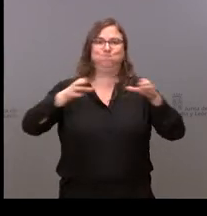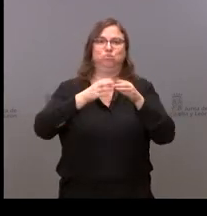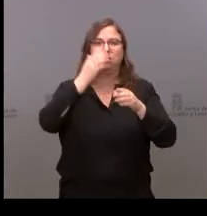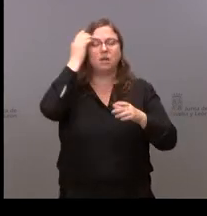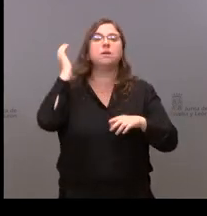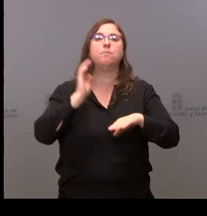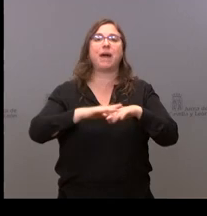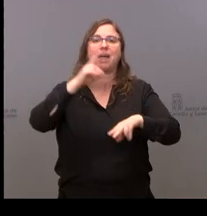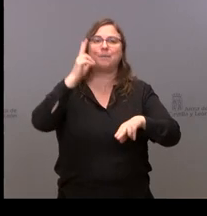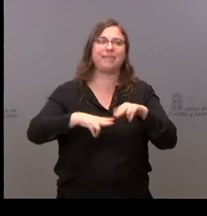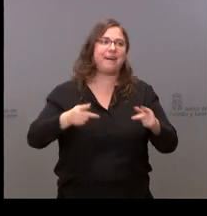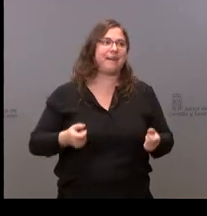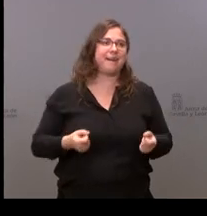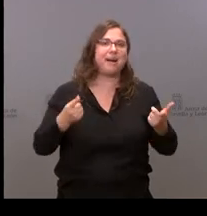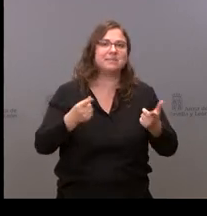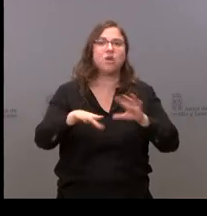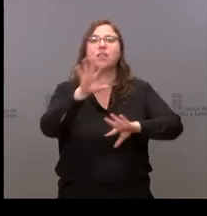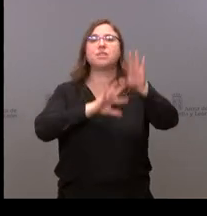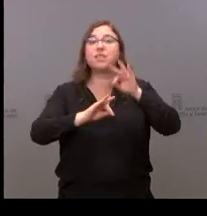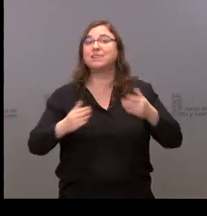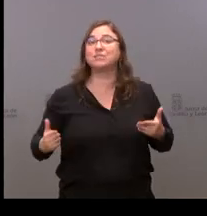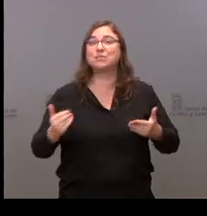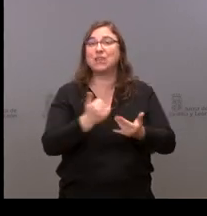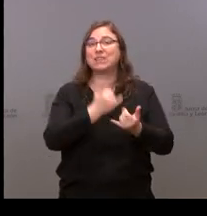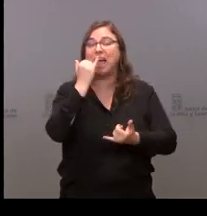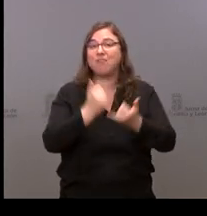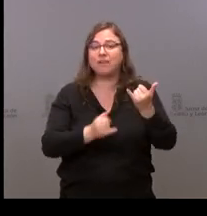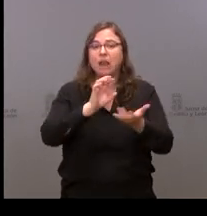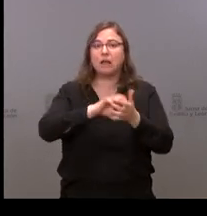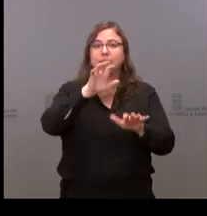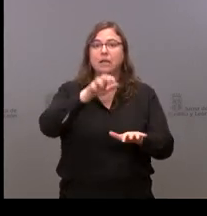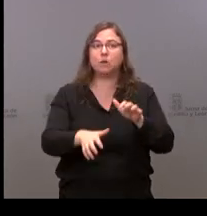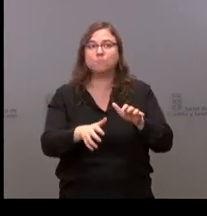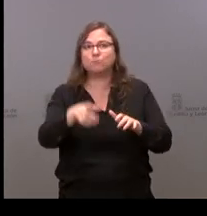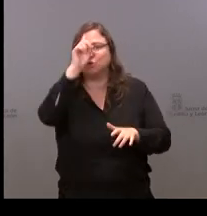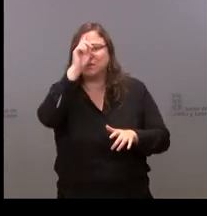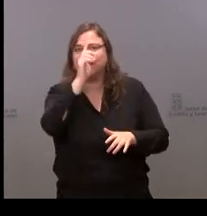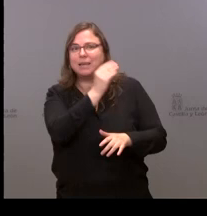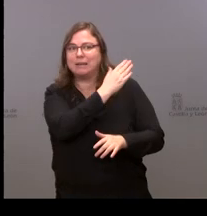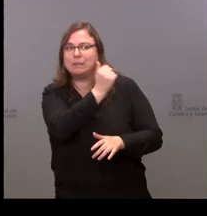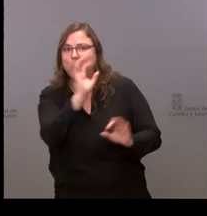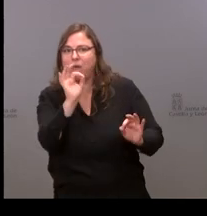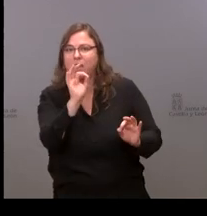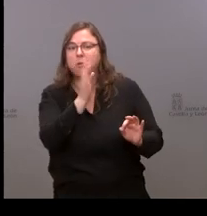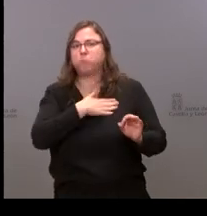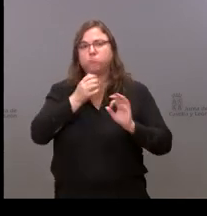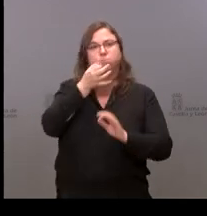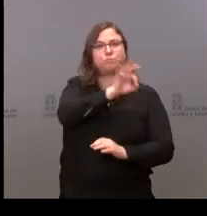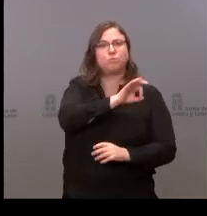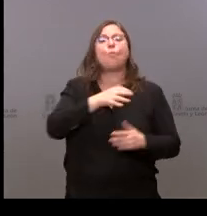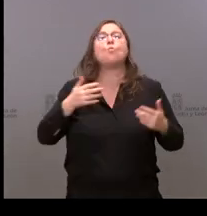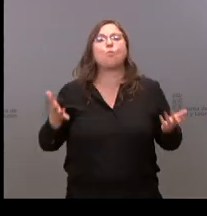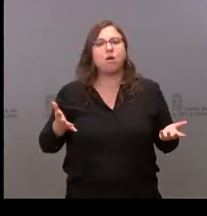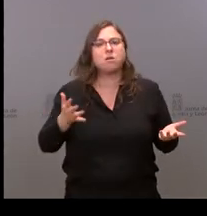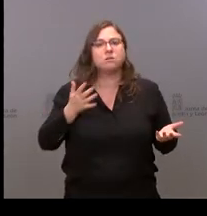tipo y que todas decidieran. Han decidido todas, pero Castillo y León, no sé si es que no les han llamado, no han querido sumarse y, en todo caso,